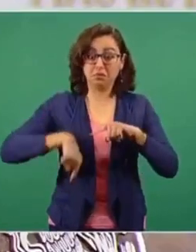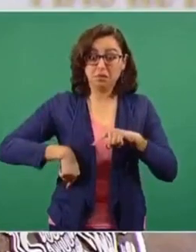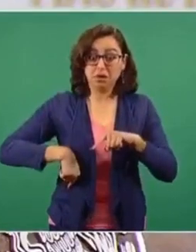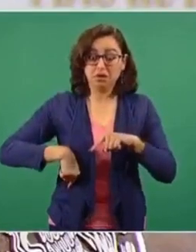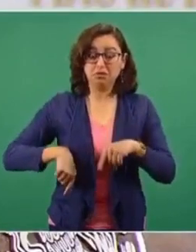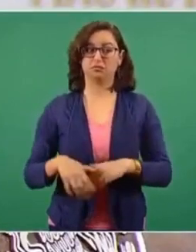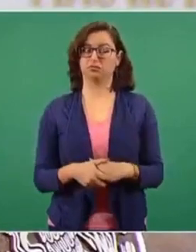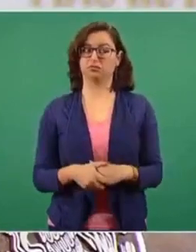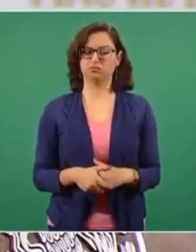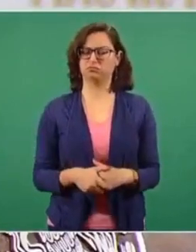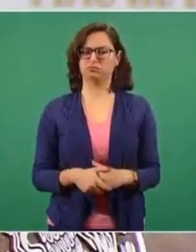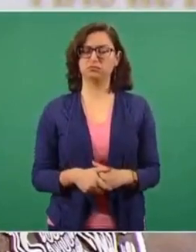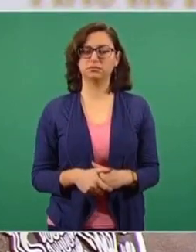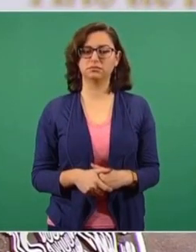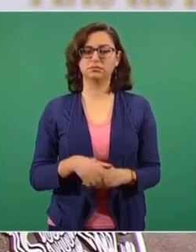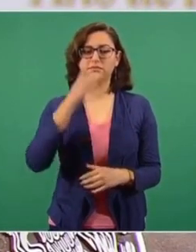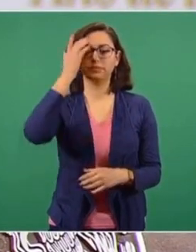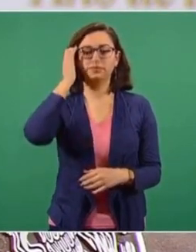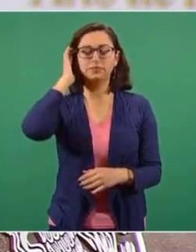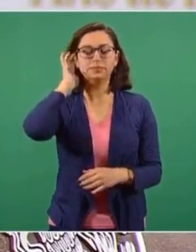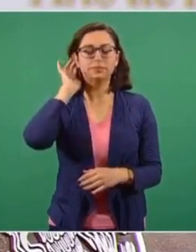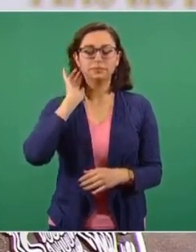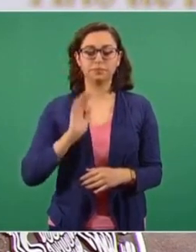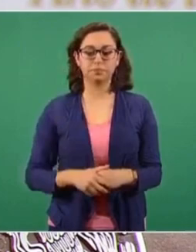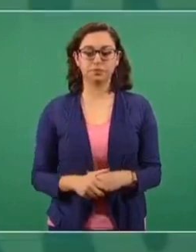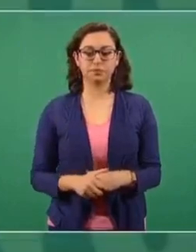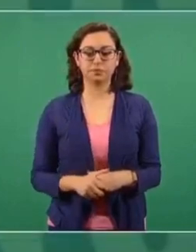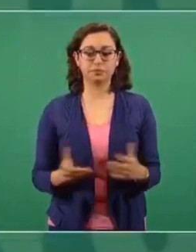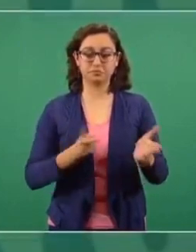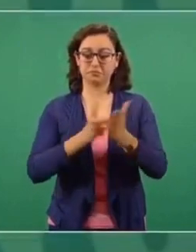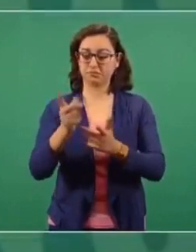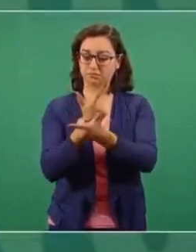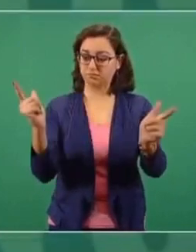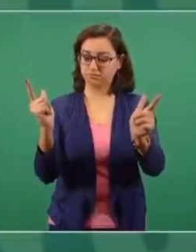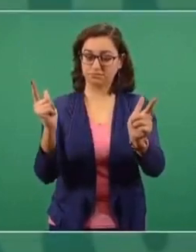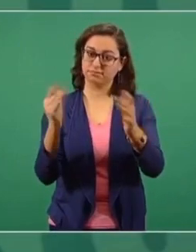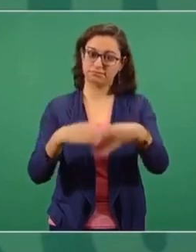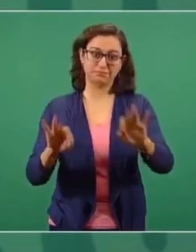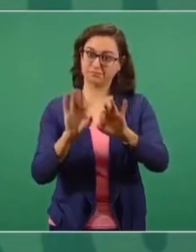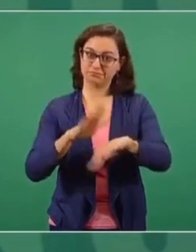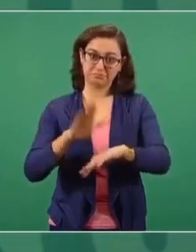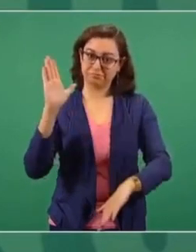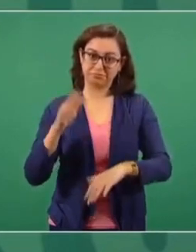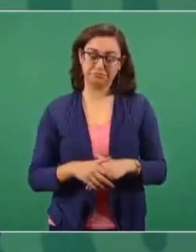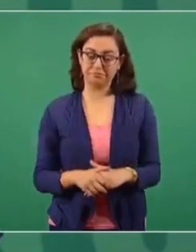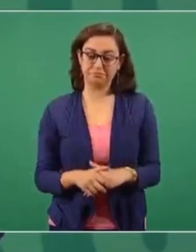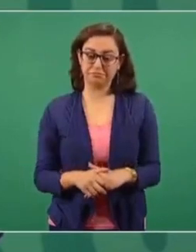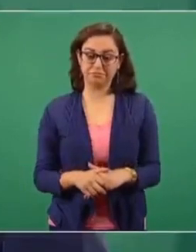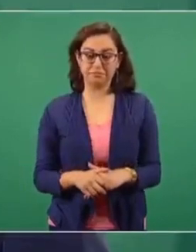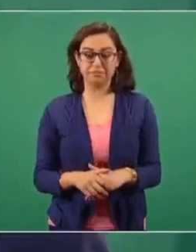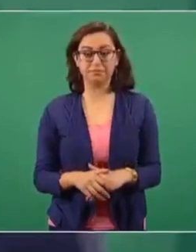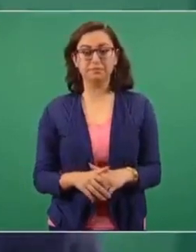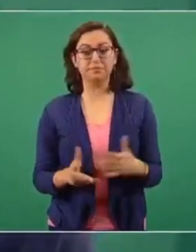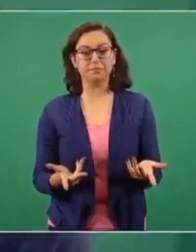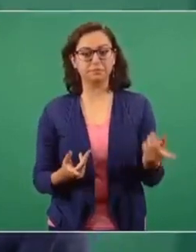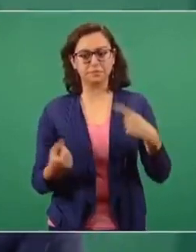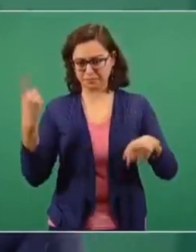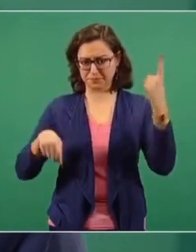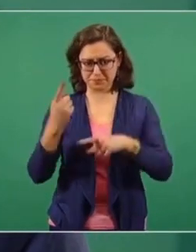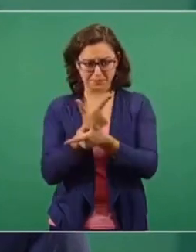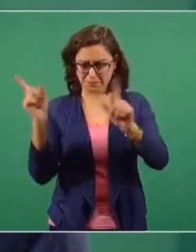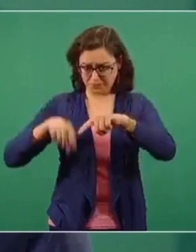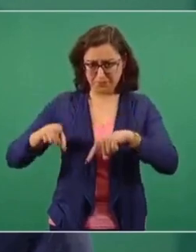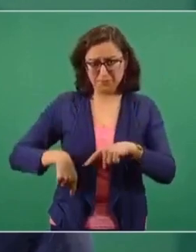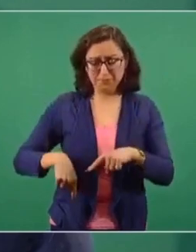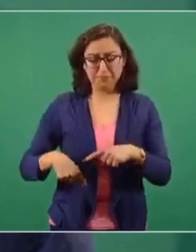y eso está por encima de cualquier otra disposición o de